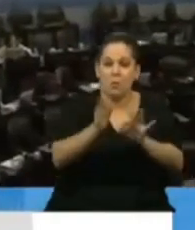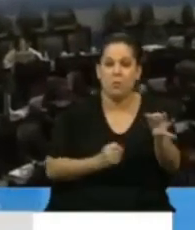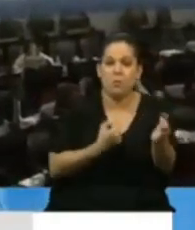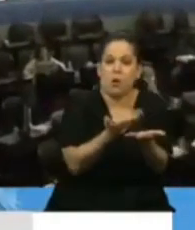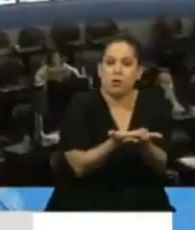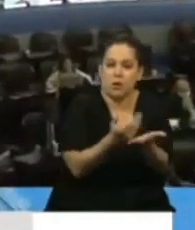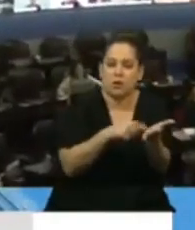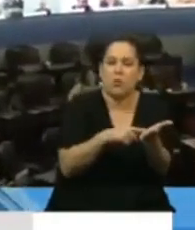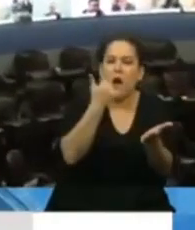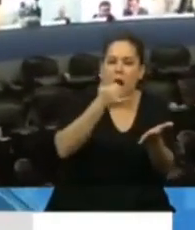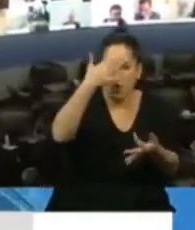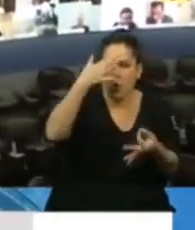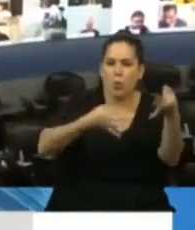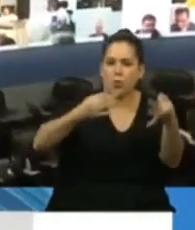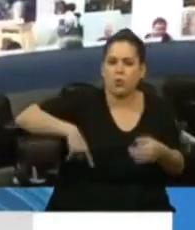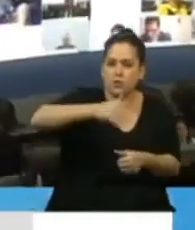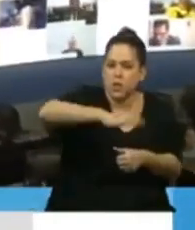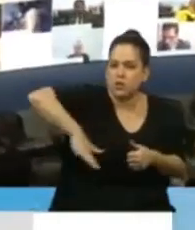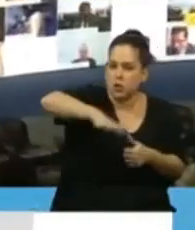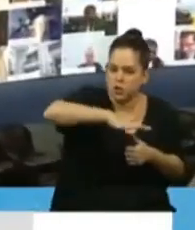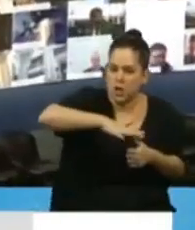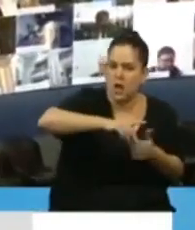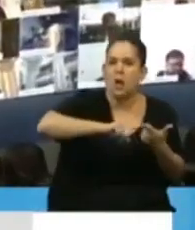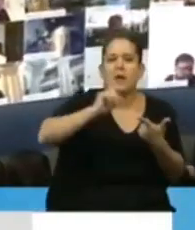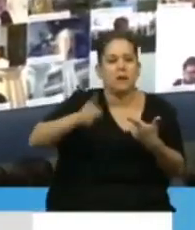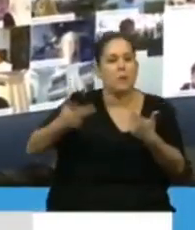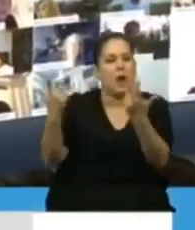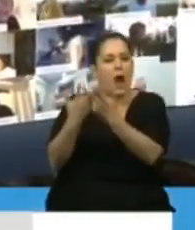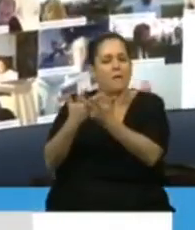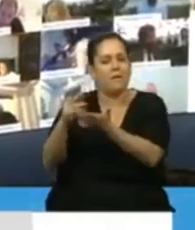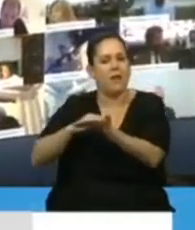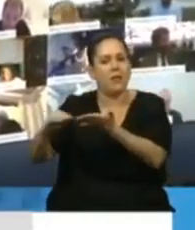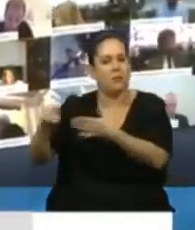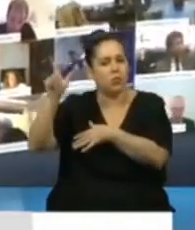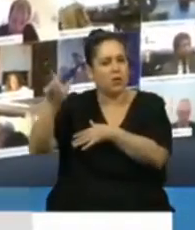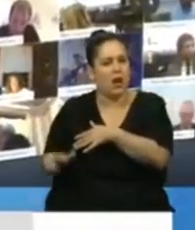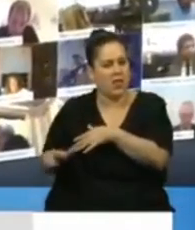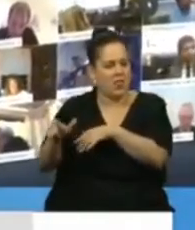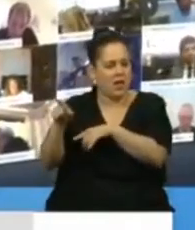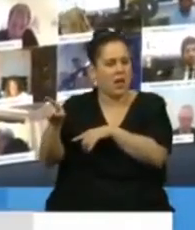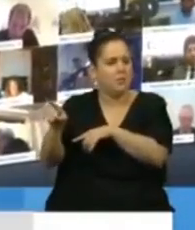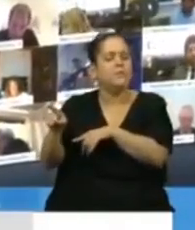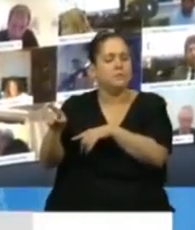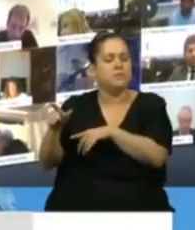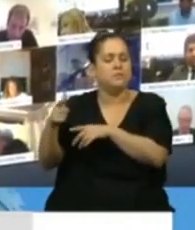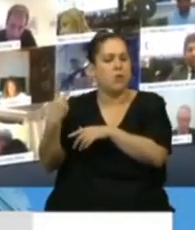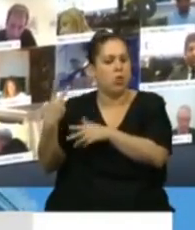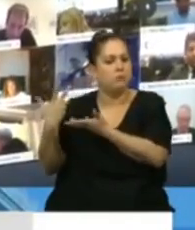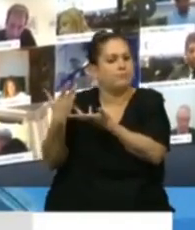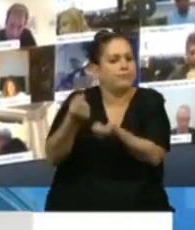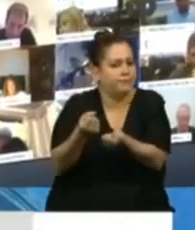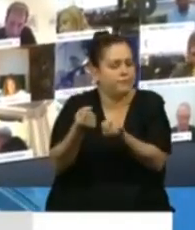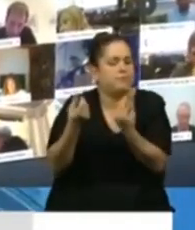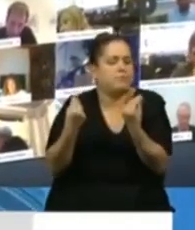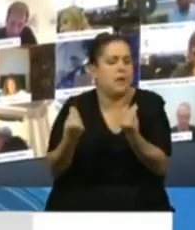mayor justicia social y como hablaba con la diputada Landry Cini con quien acompañamos este proyecto, es de que así